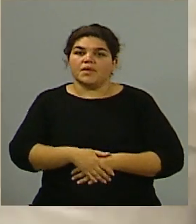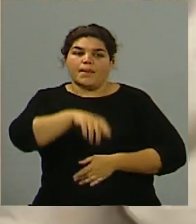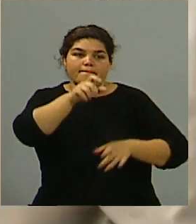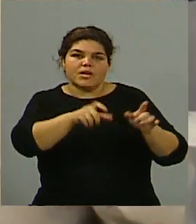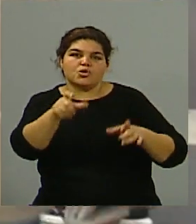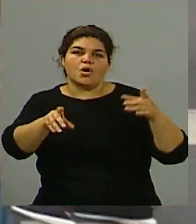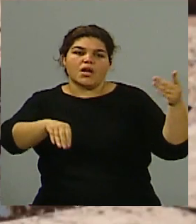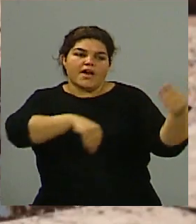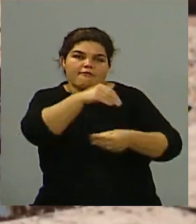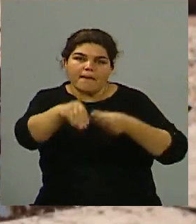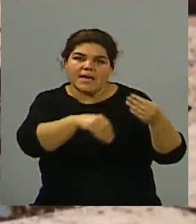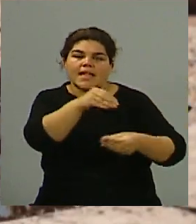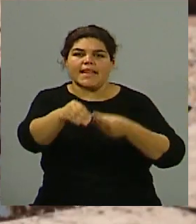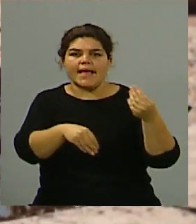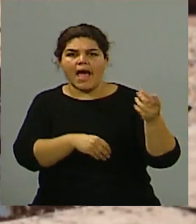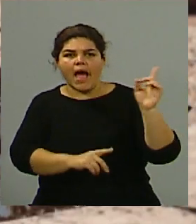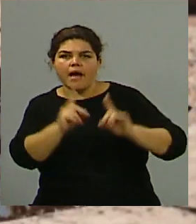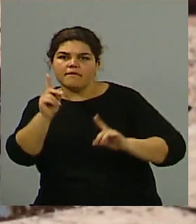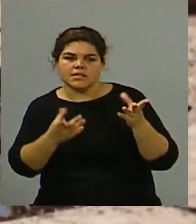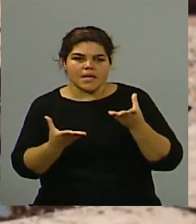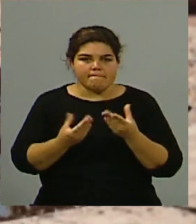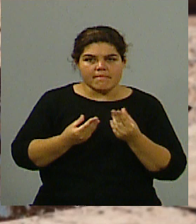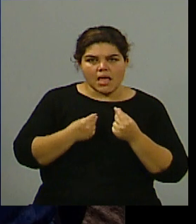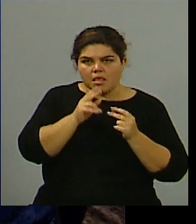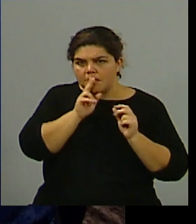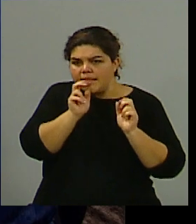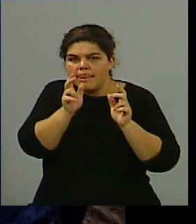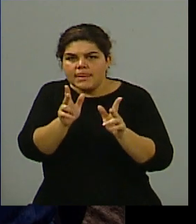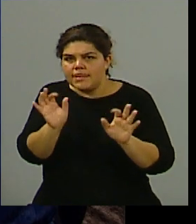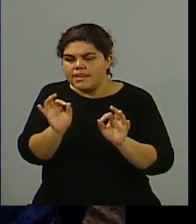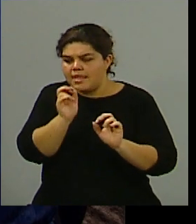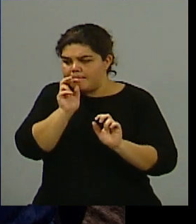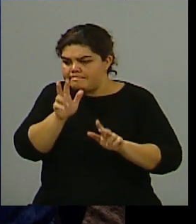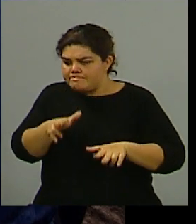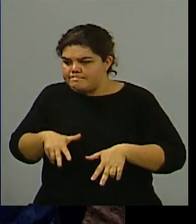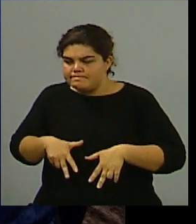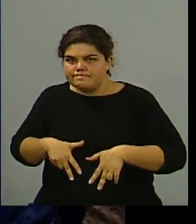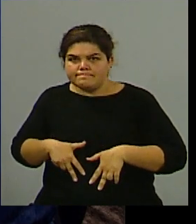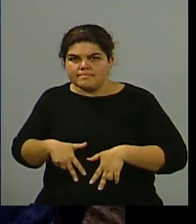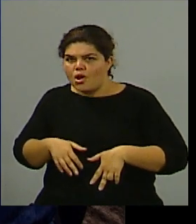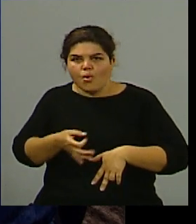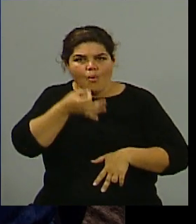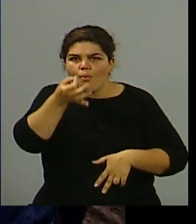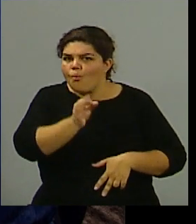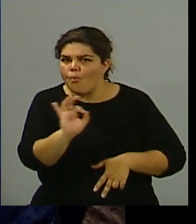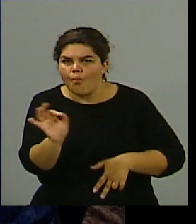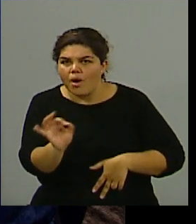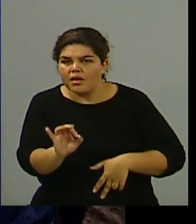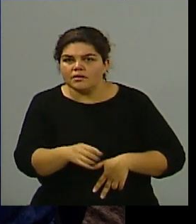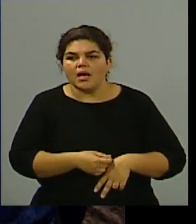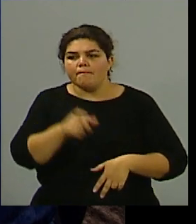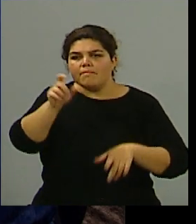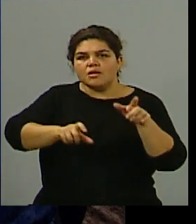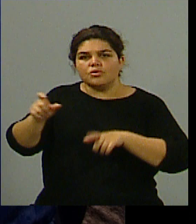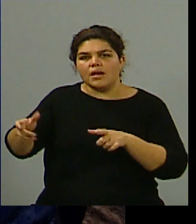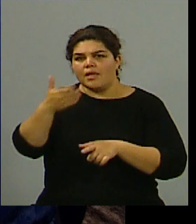por miedo realmente han callado muchísimo sobre el destino de los